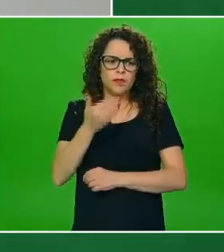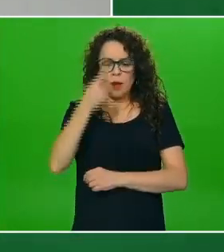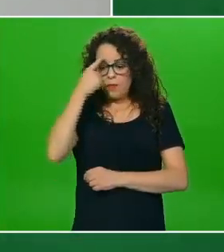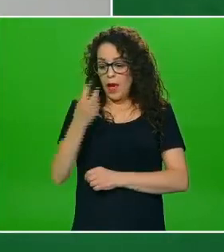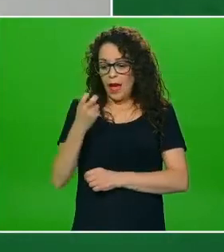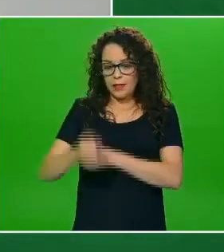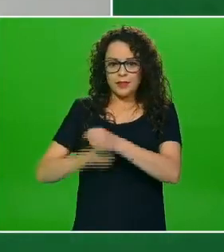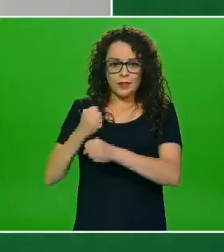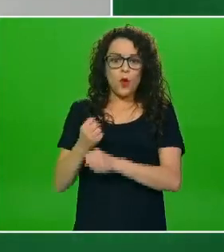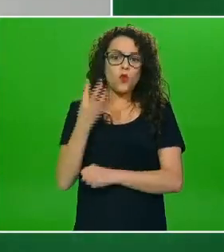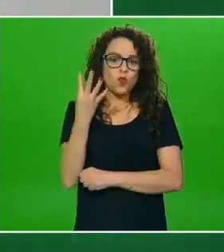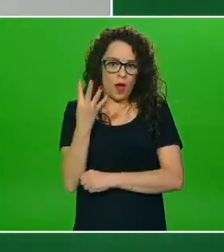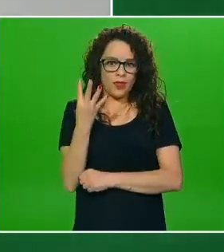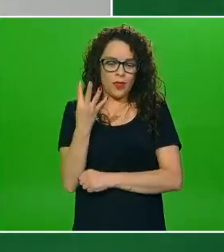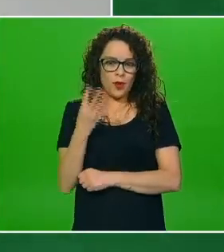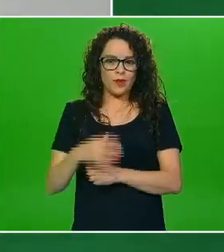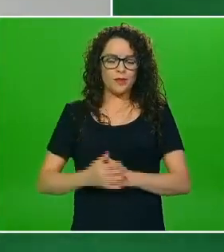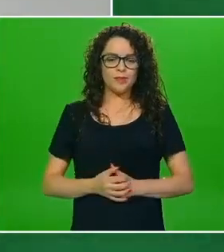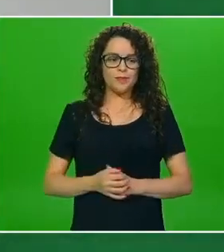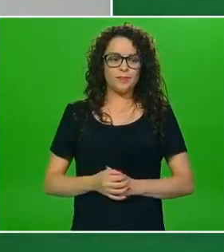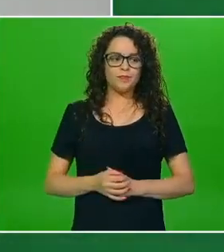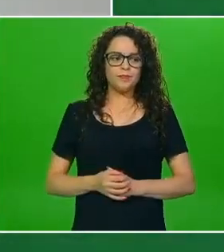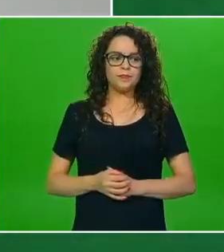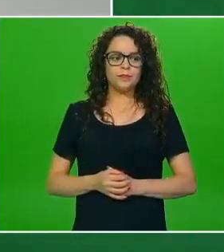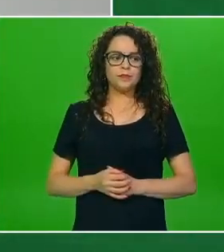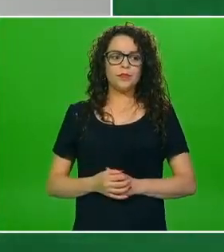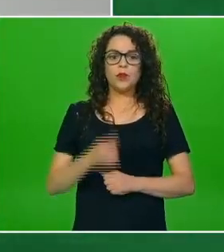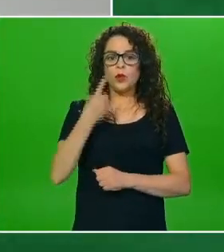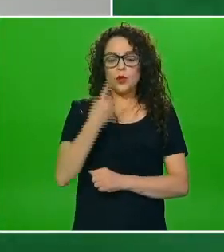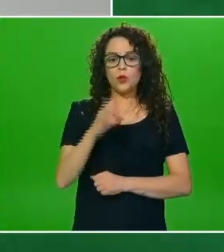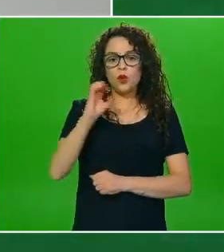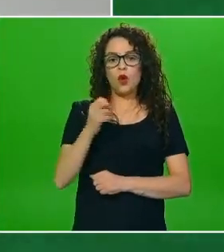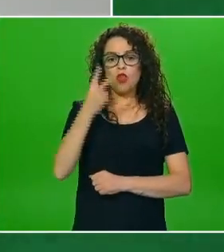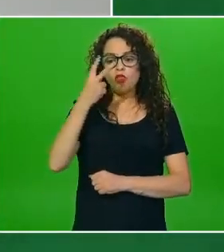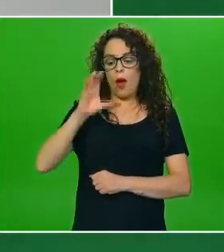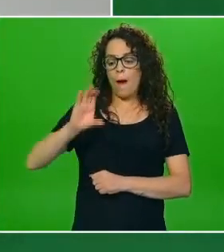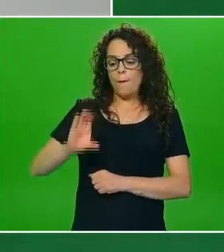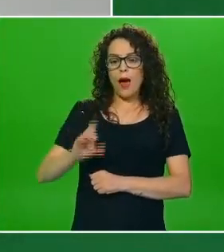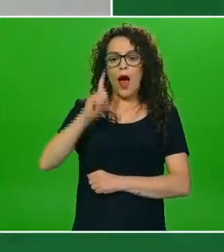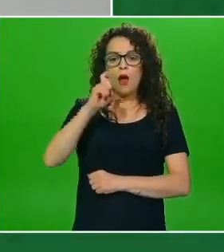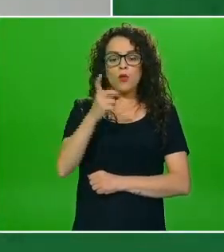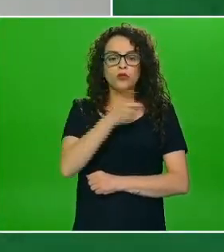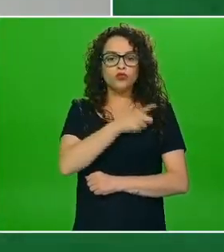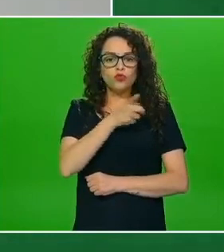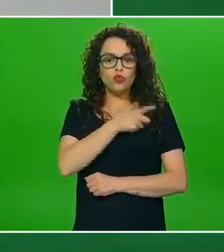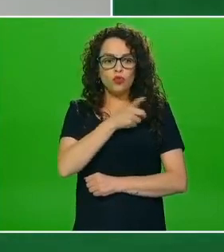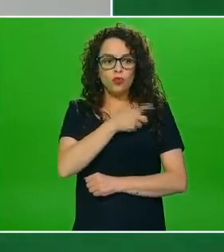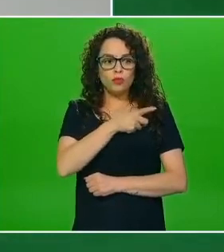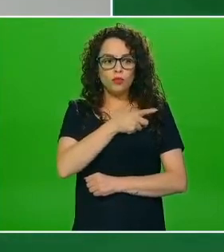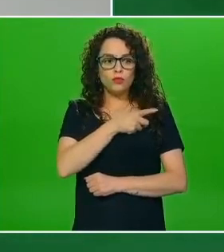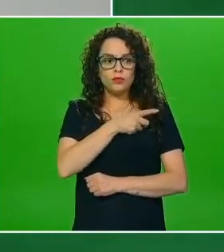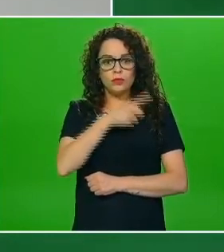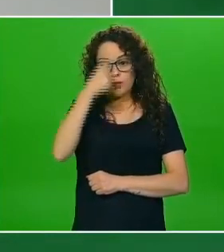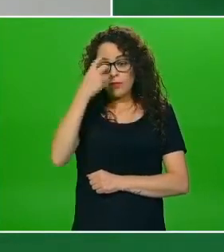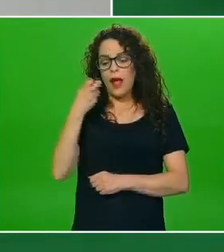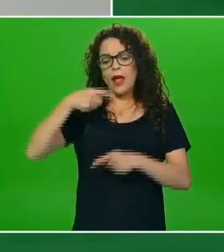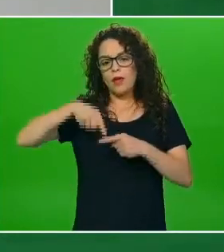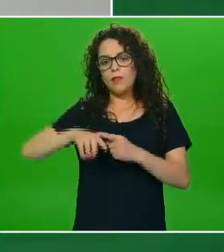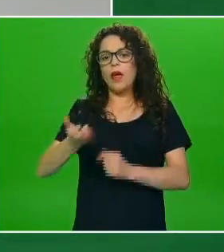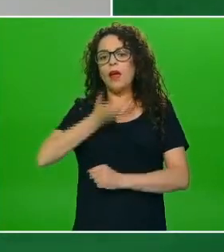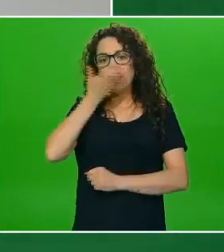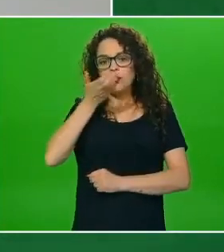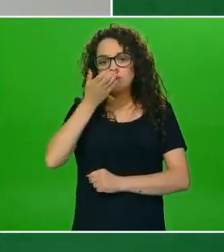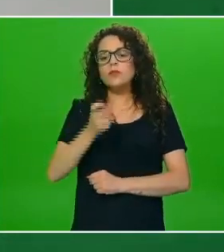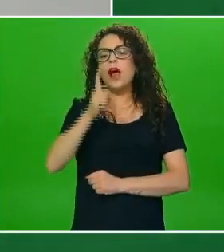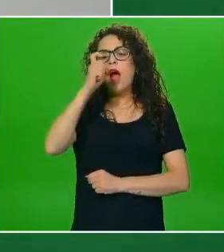así como unos de uno a dos vasitos de agua simple para pues ya crear el hábito de hidratarse sin